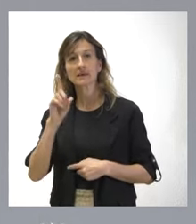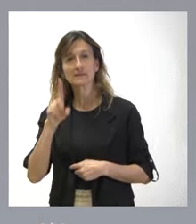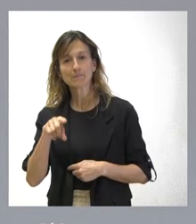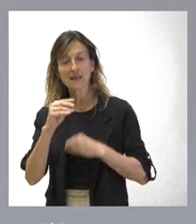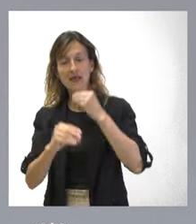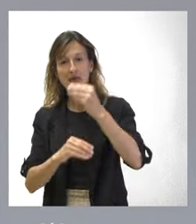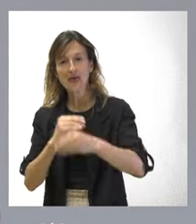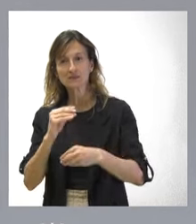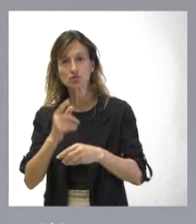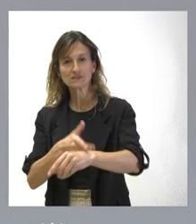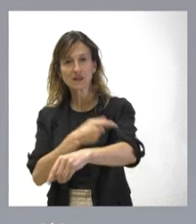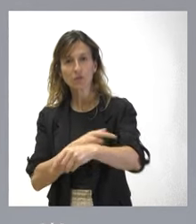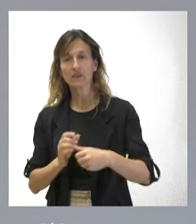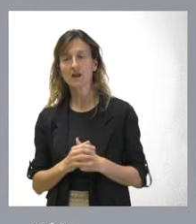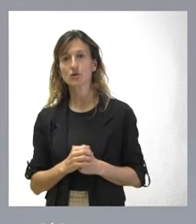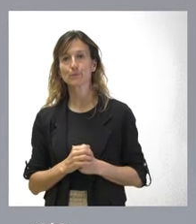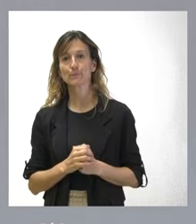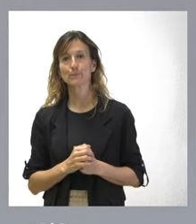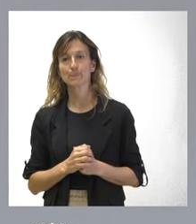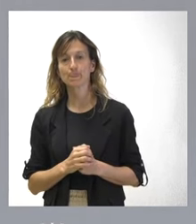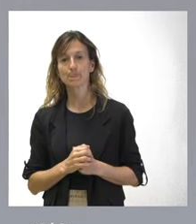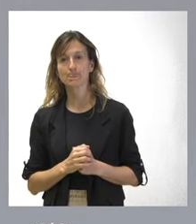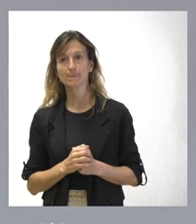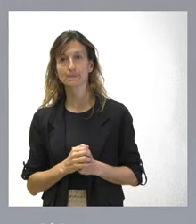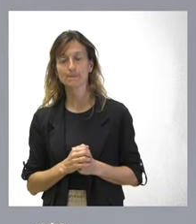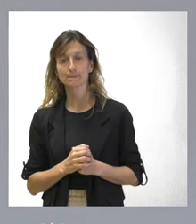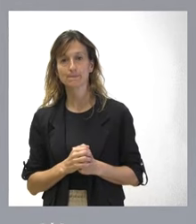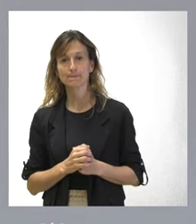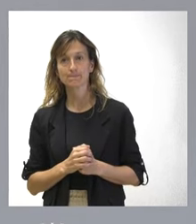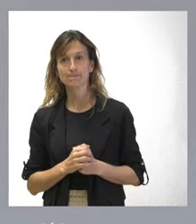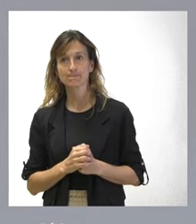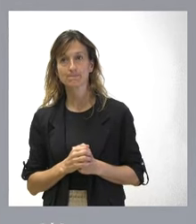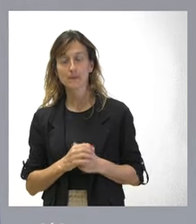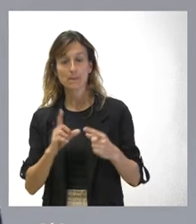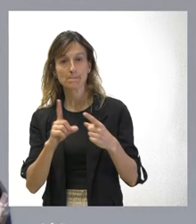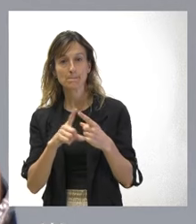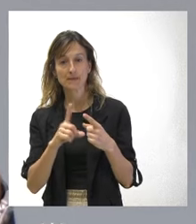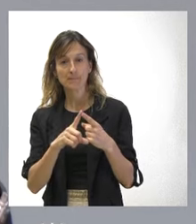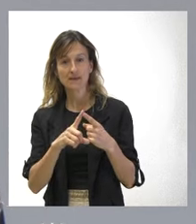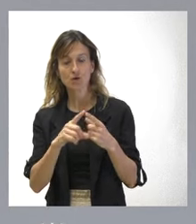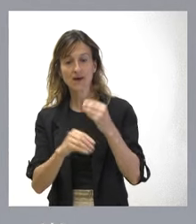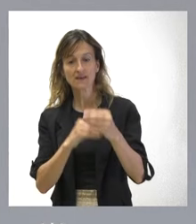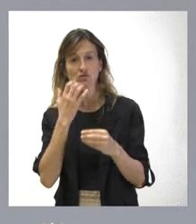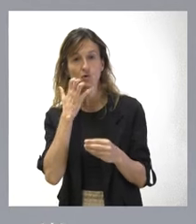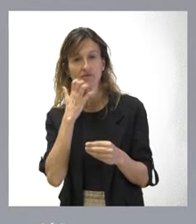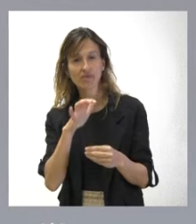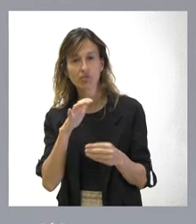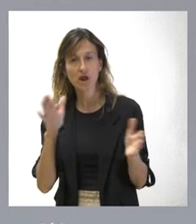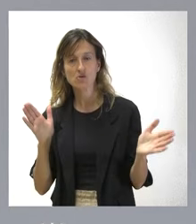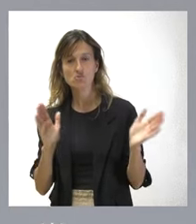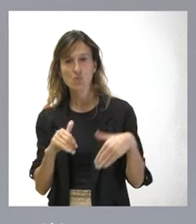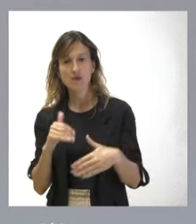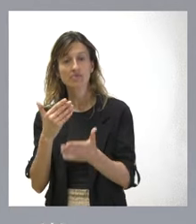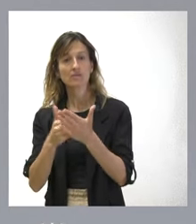hecho extraordinario. Pues bien, en primer lugar, no concurre un hecho excepcional. Se ha